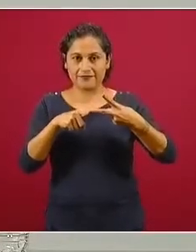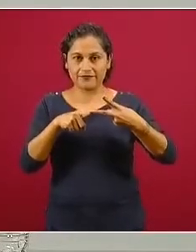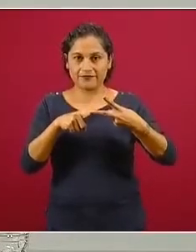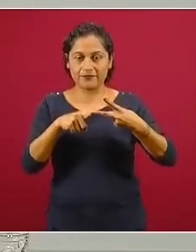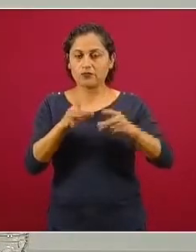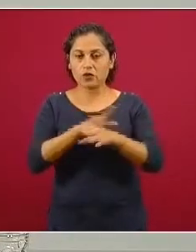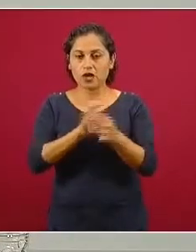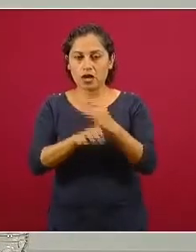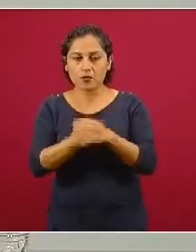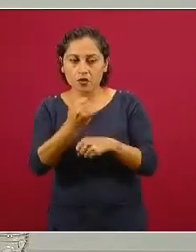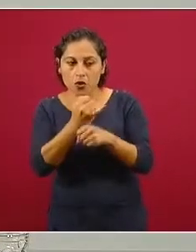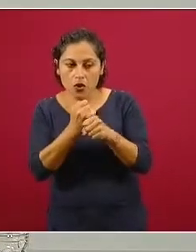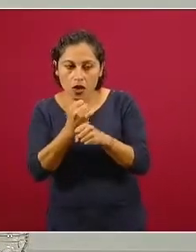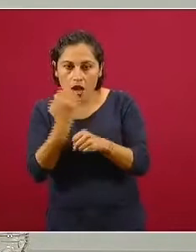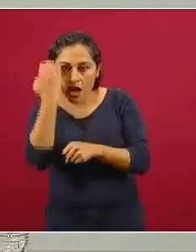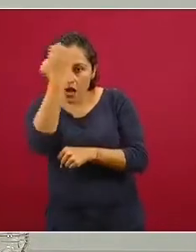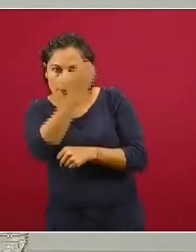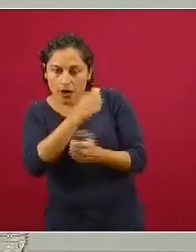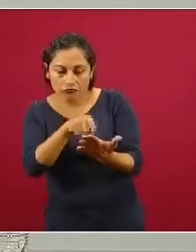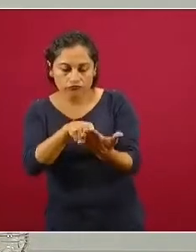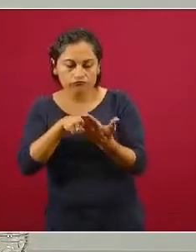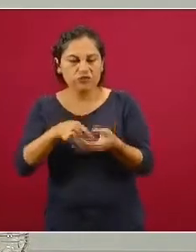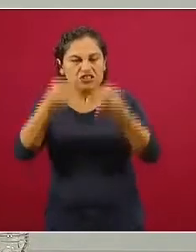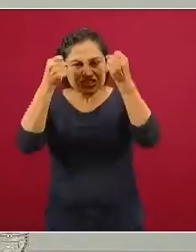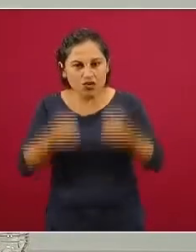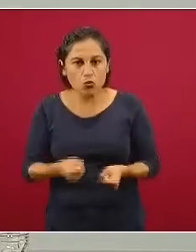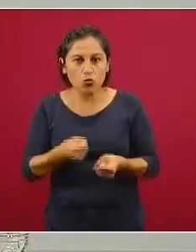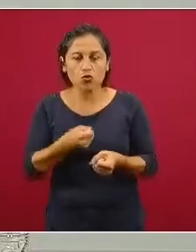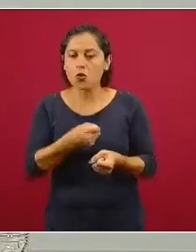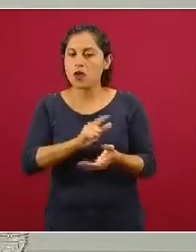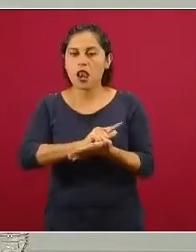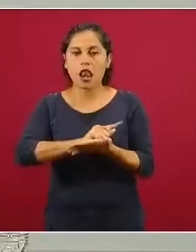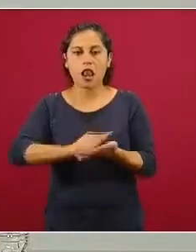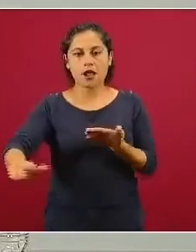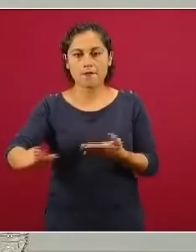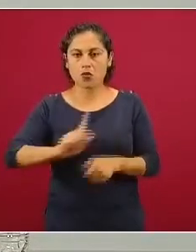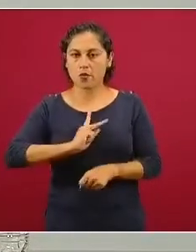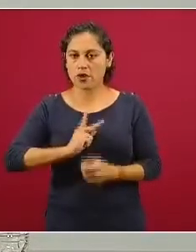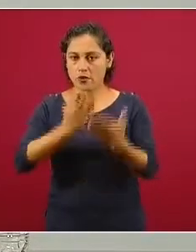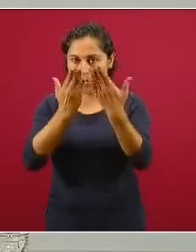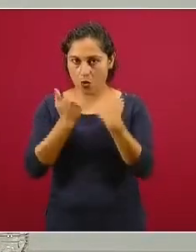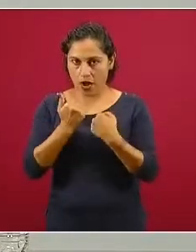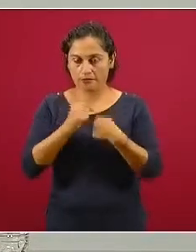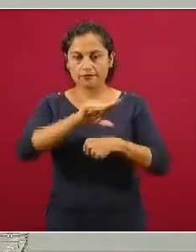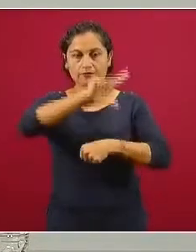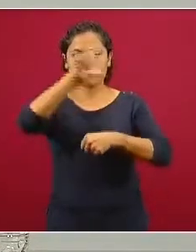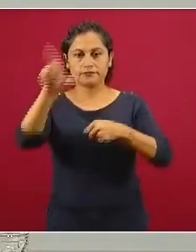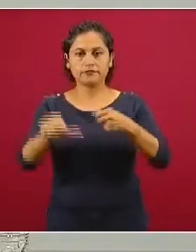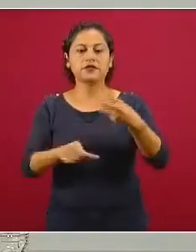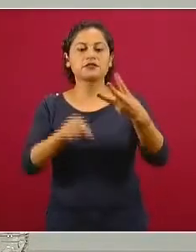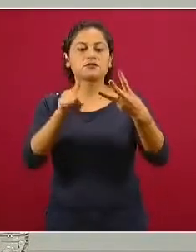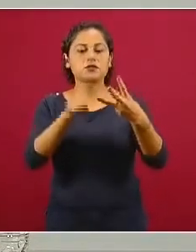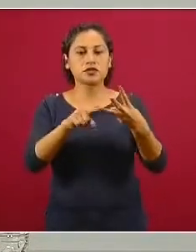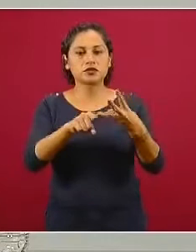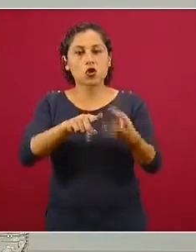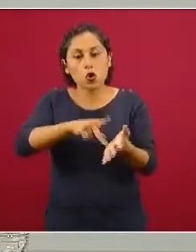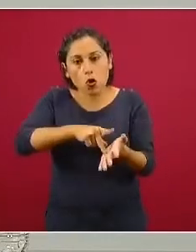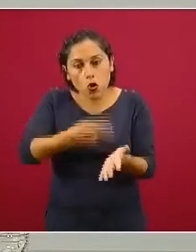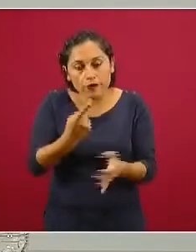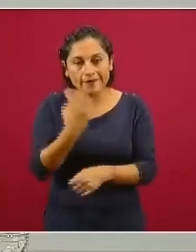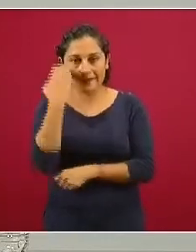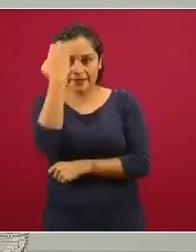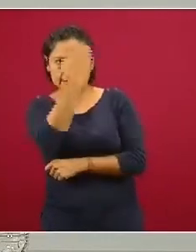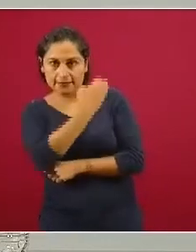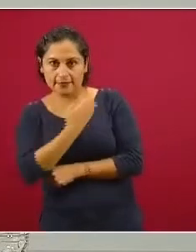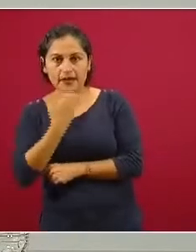el virus y demostrar nuevamente que hubo una otra infección y para eso se necesita entonces